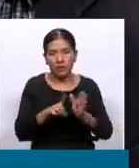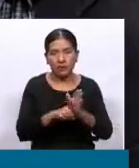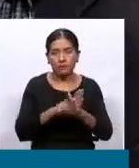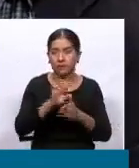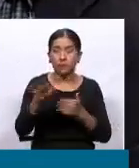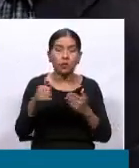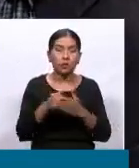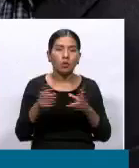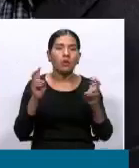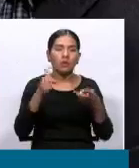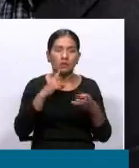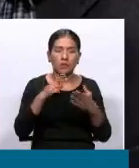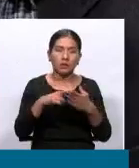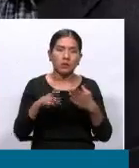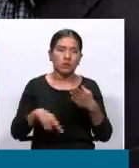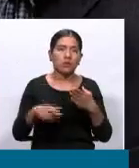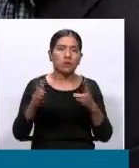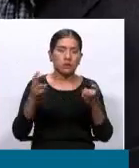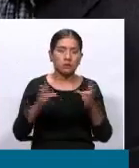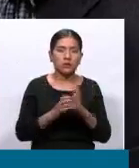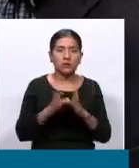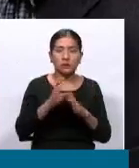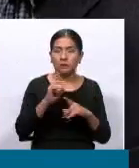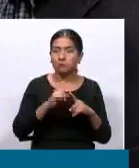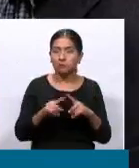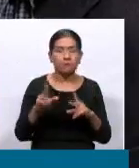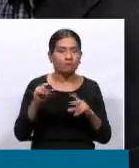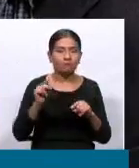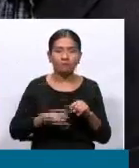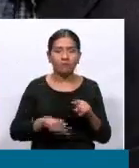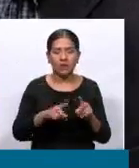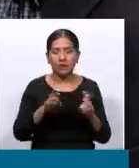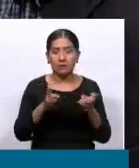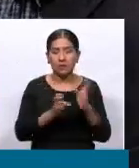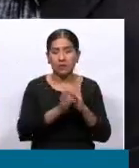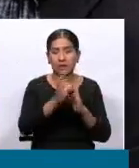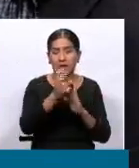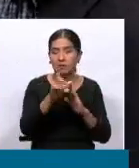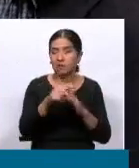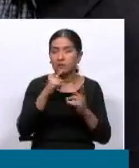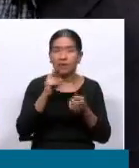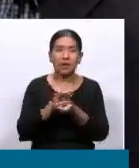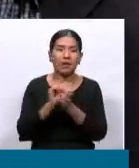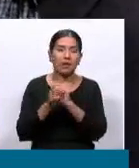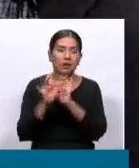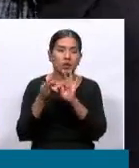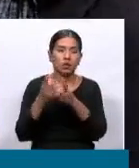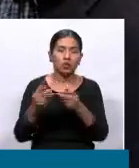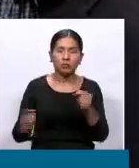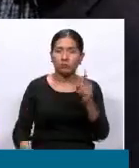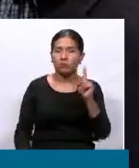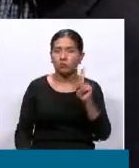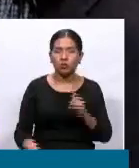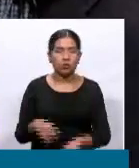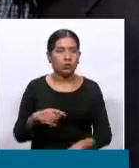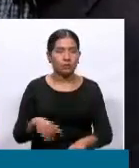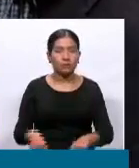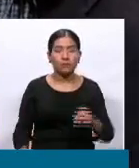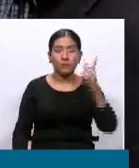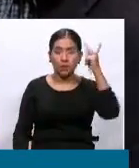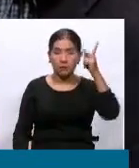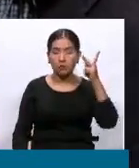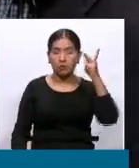a los resultados del censo. Algo que no lo va a cambiar en absoluto. Políticamente hablando, en la